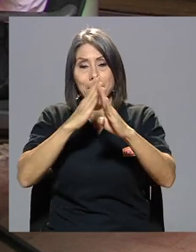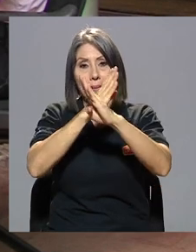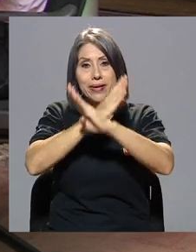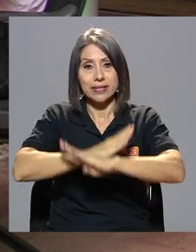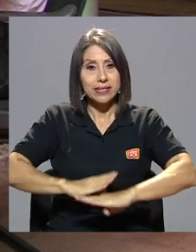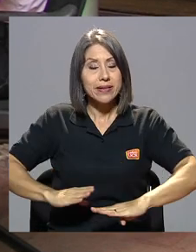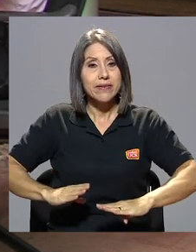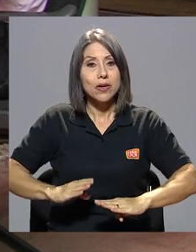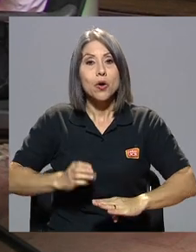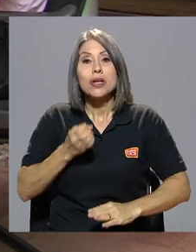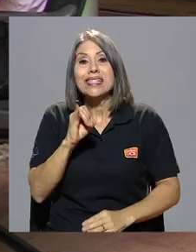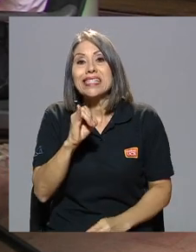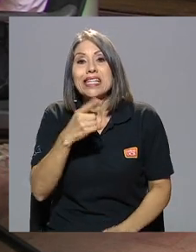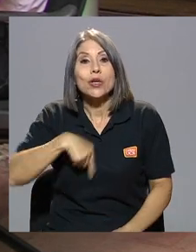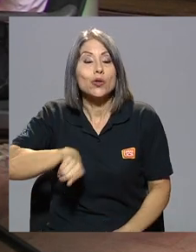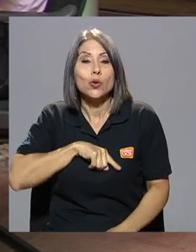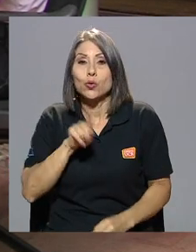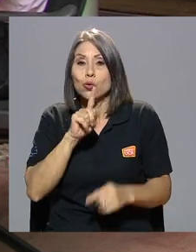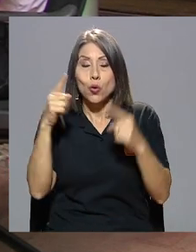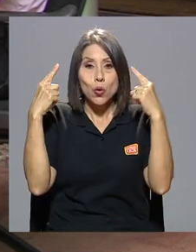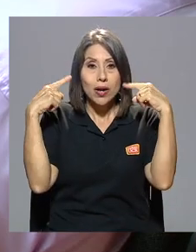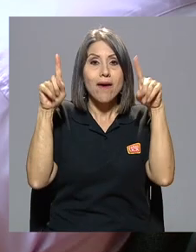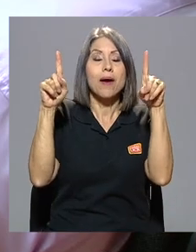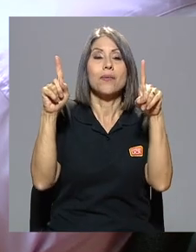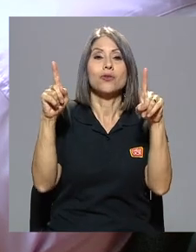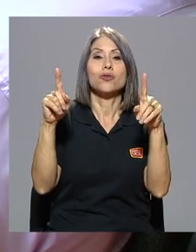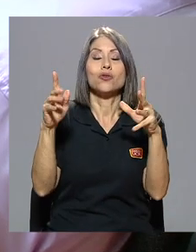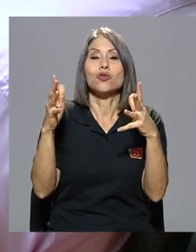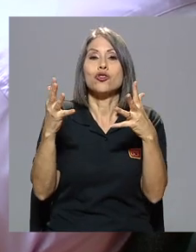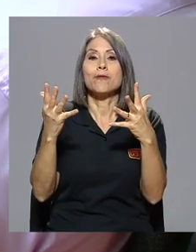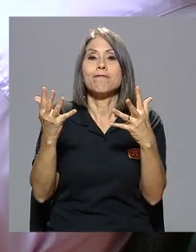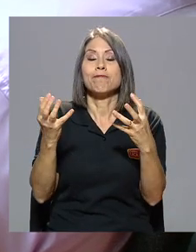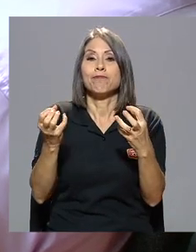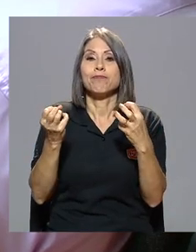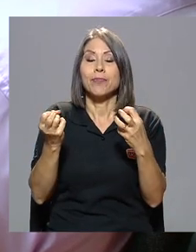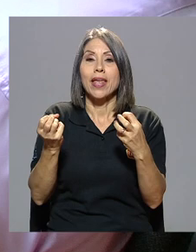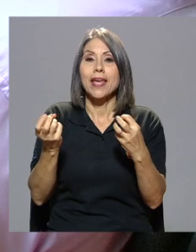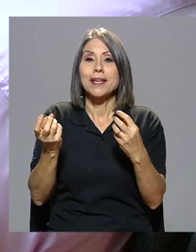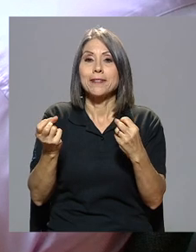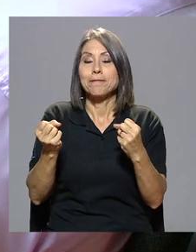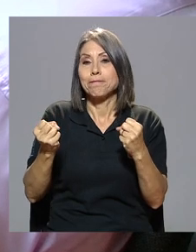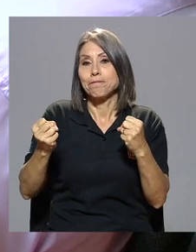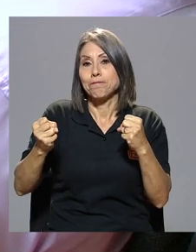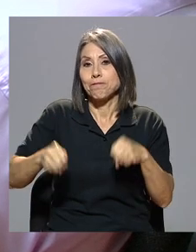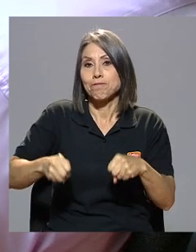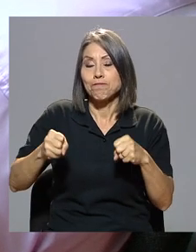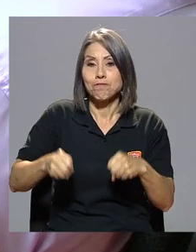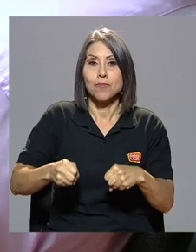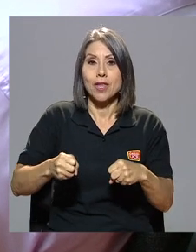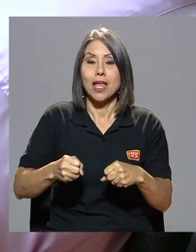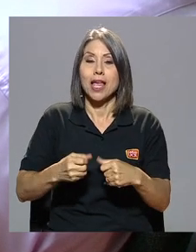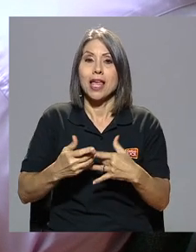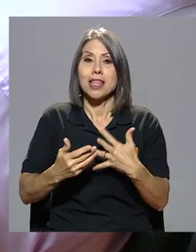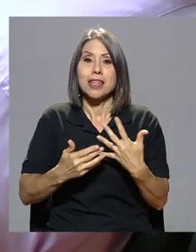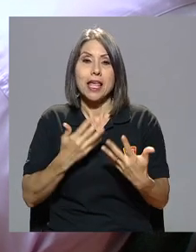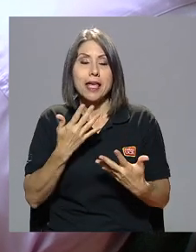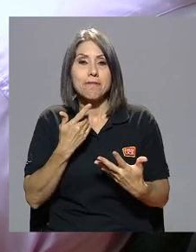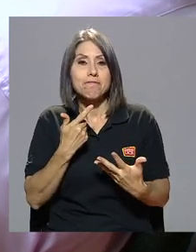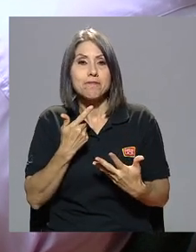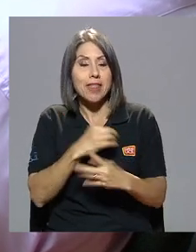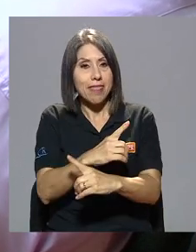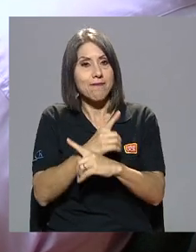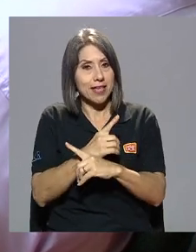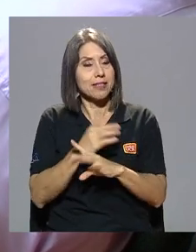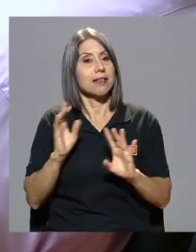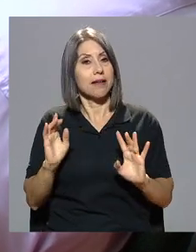de vía pacífica si no logramos alguna capacidad de defensa de